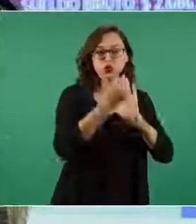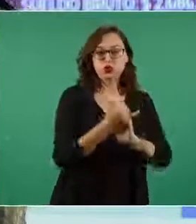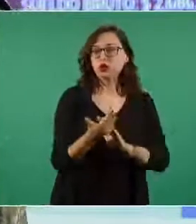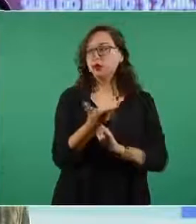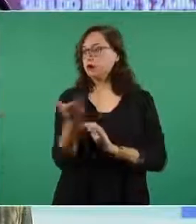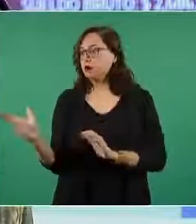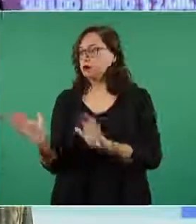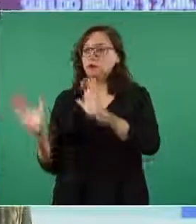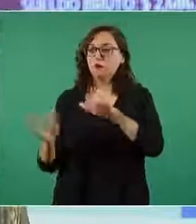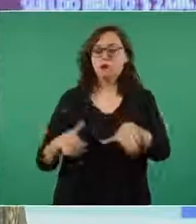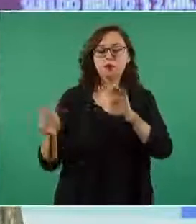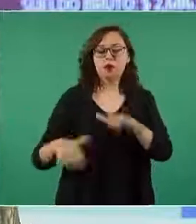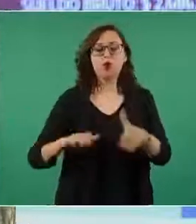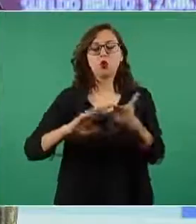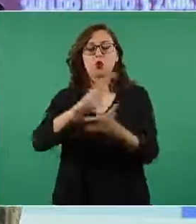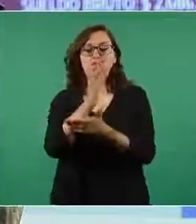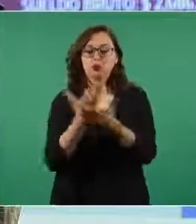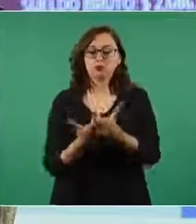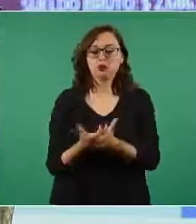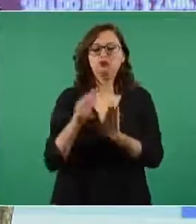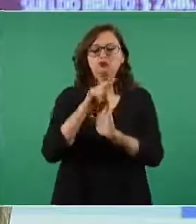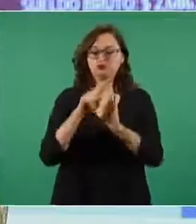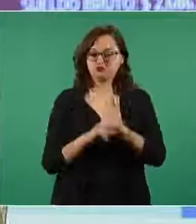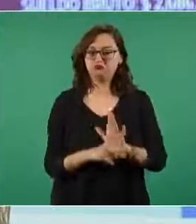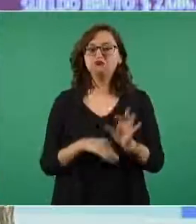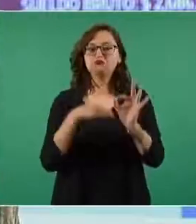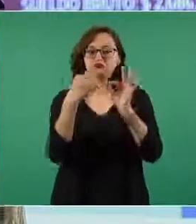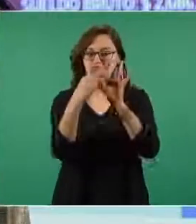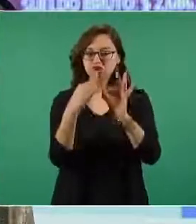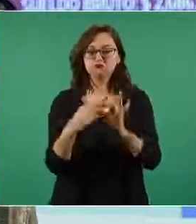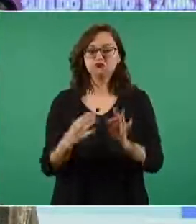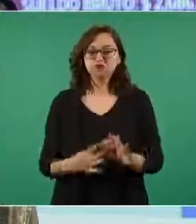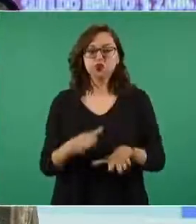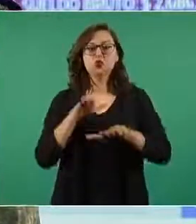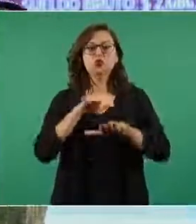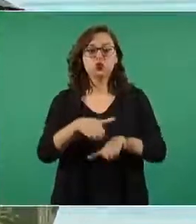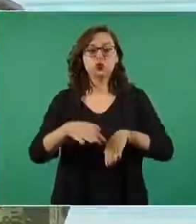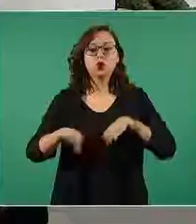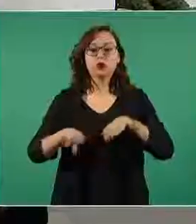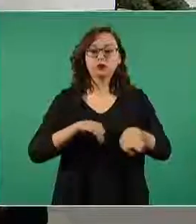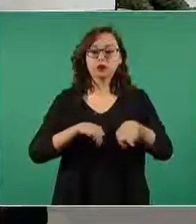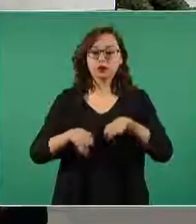para asegurar el cumplimiento de la normatividad en materia laboral